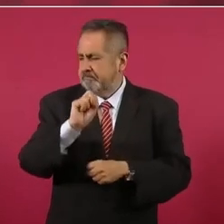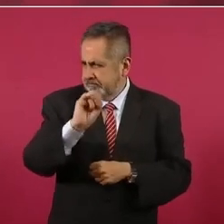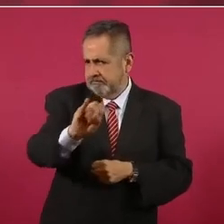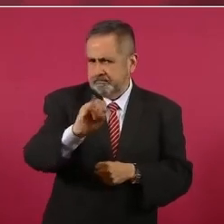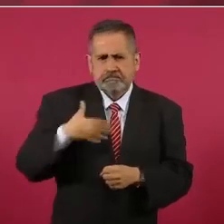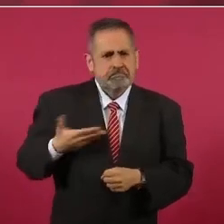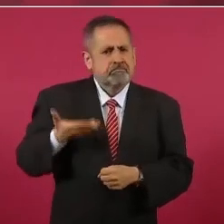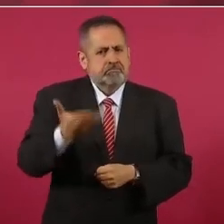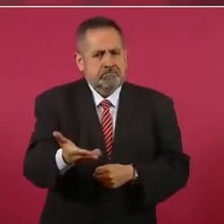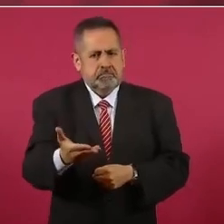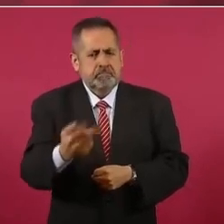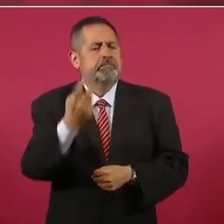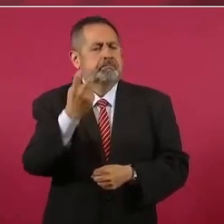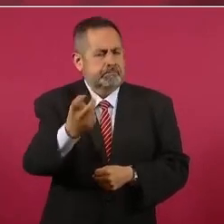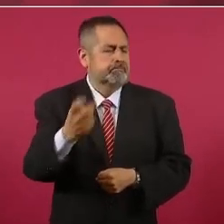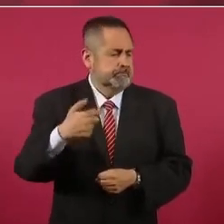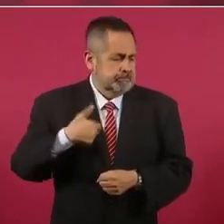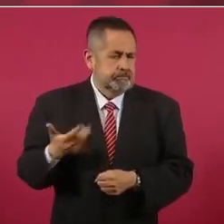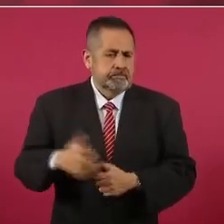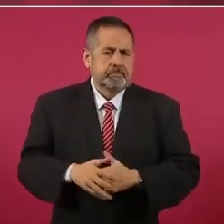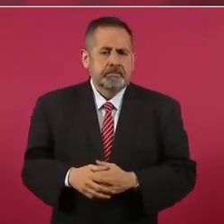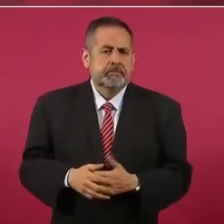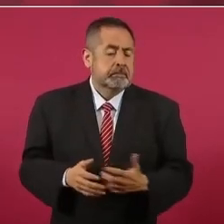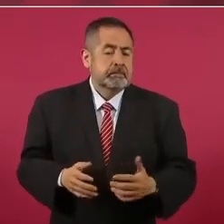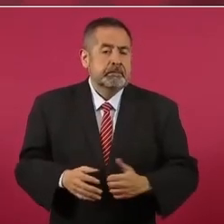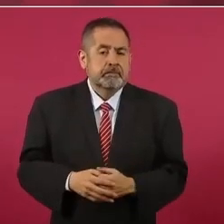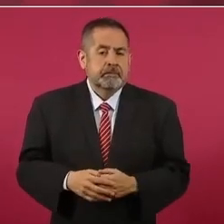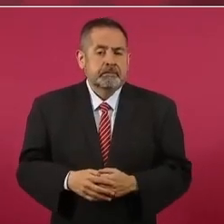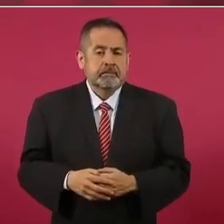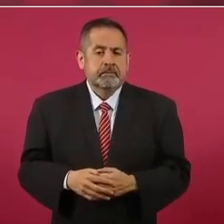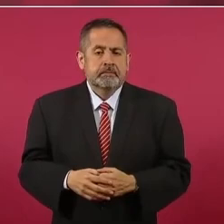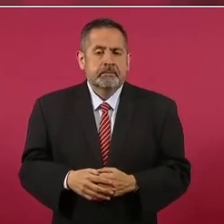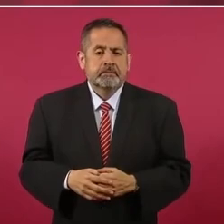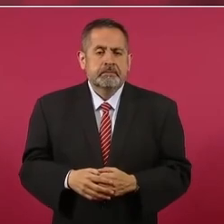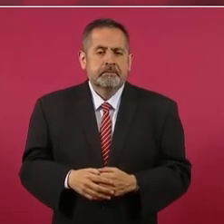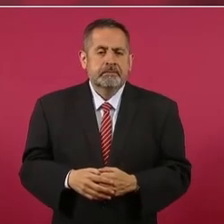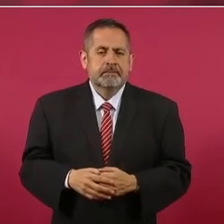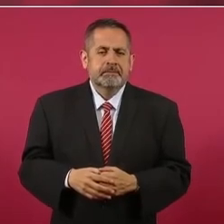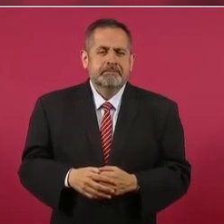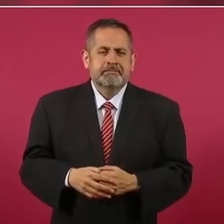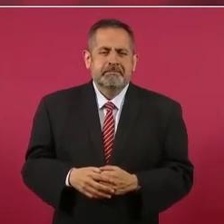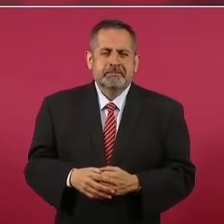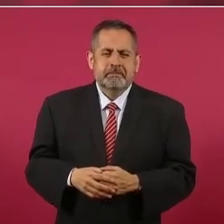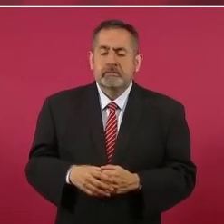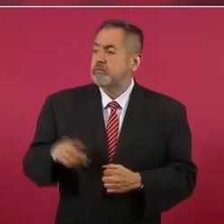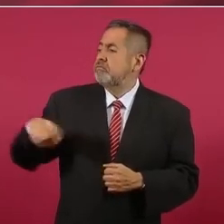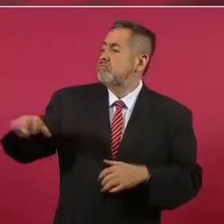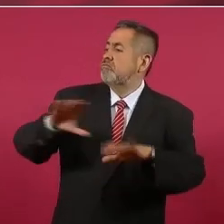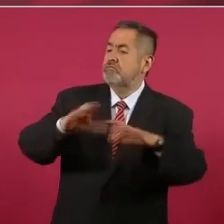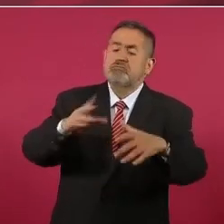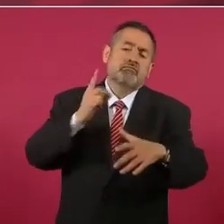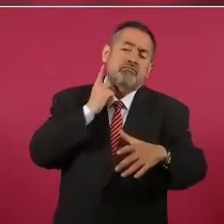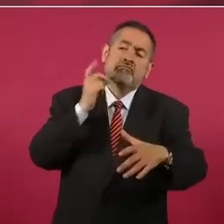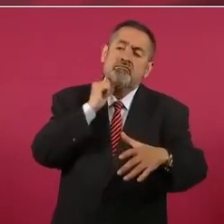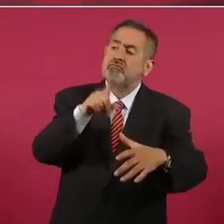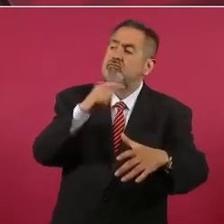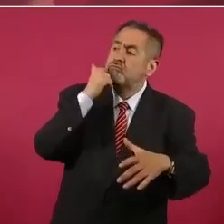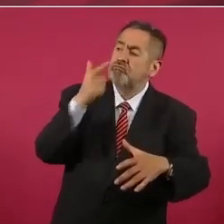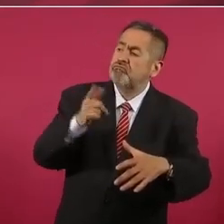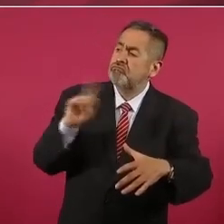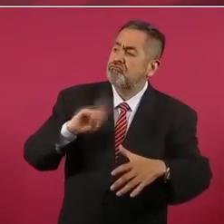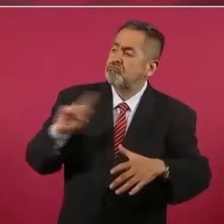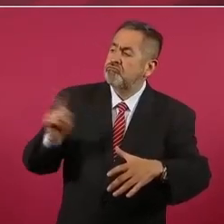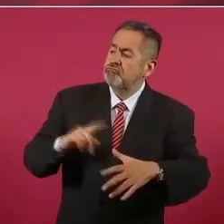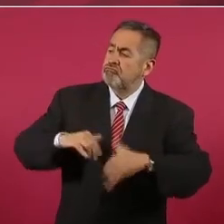¿Qué es lo que estoy diciendo? Ah, que los congresistas no quieren, porque